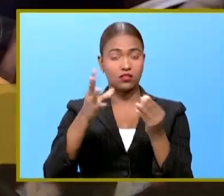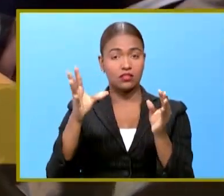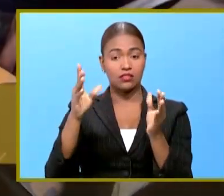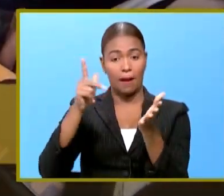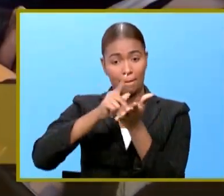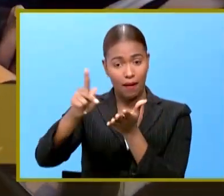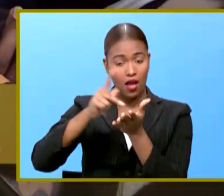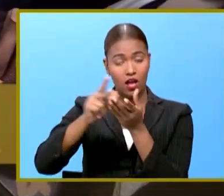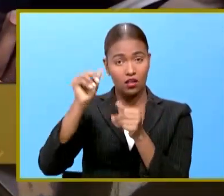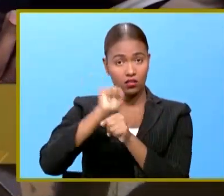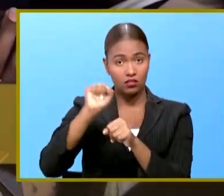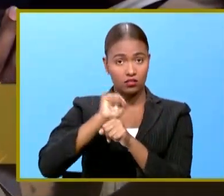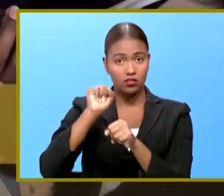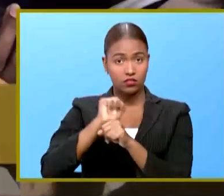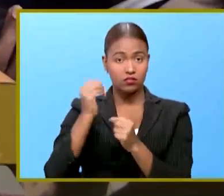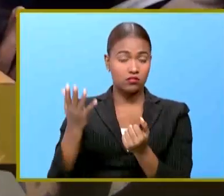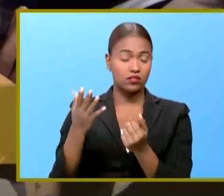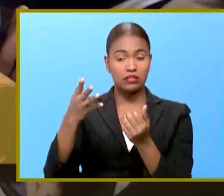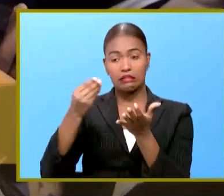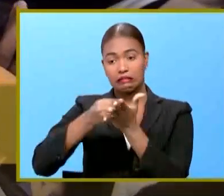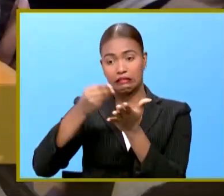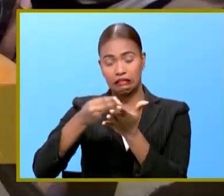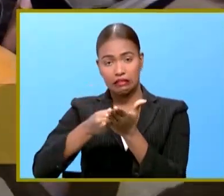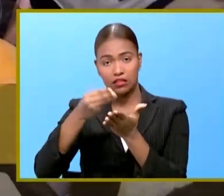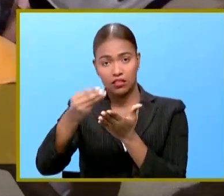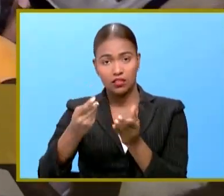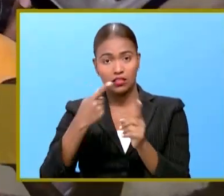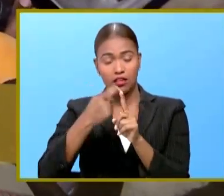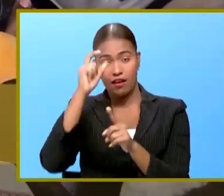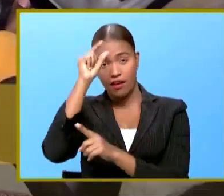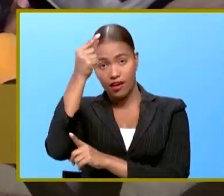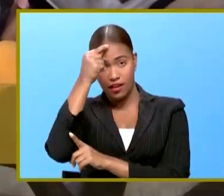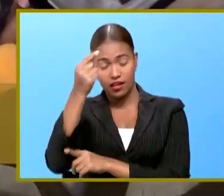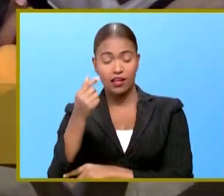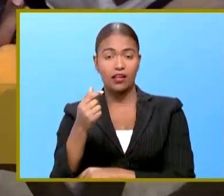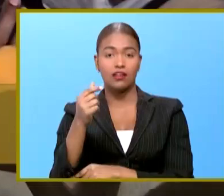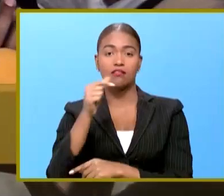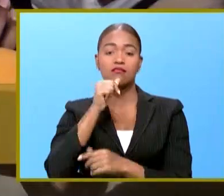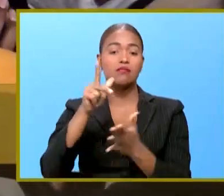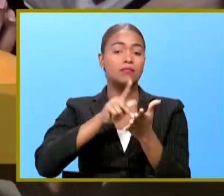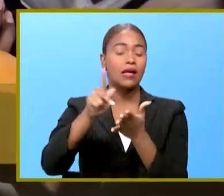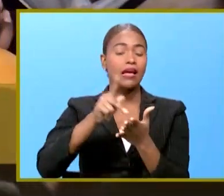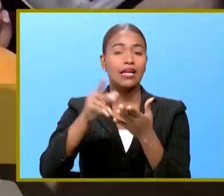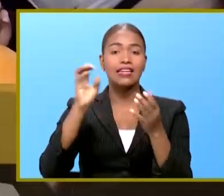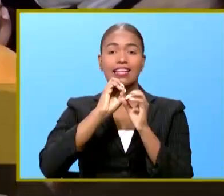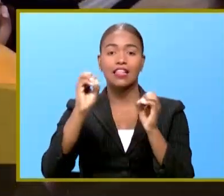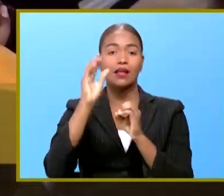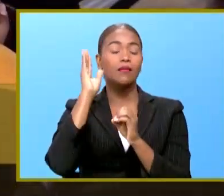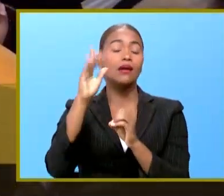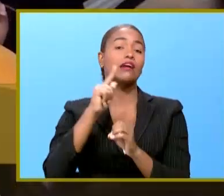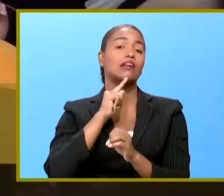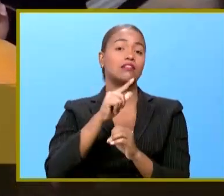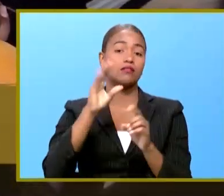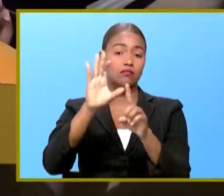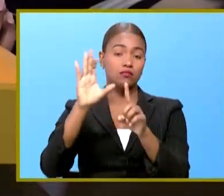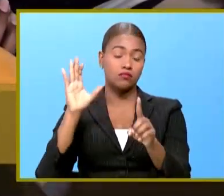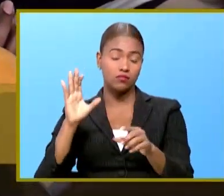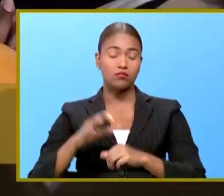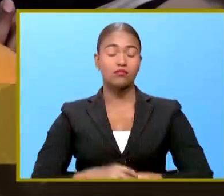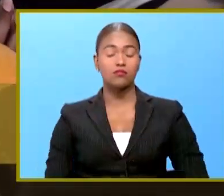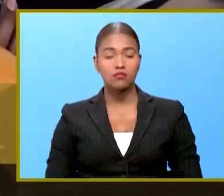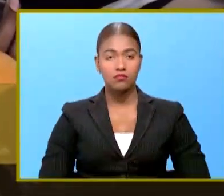salario un dinero del estado sin rendir ningún servicio van a ser desvinculadas